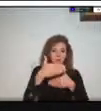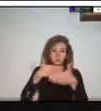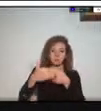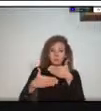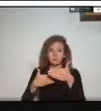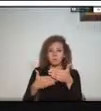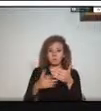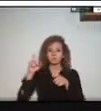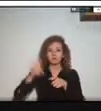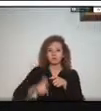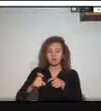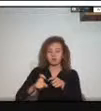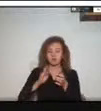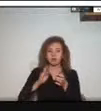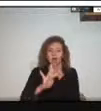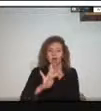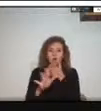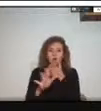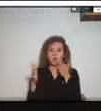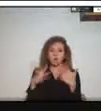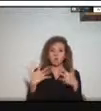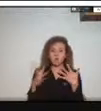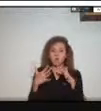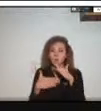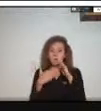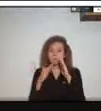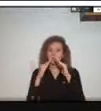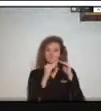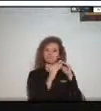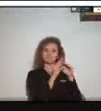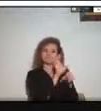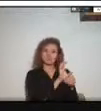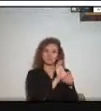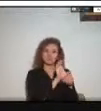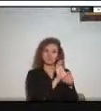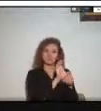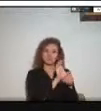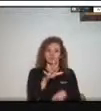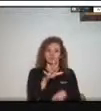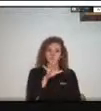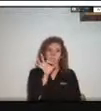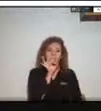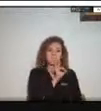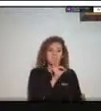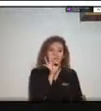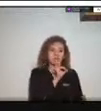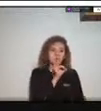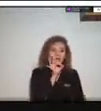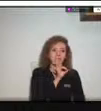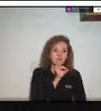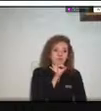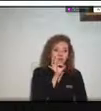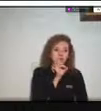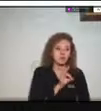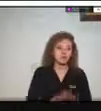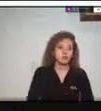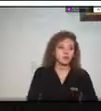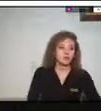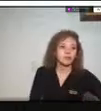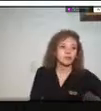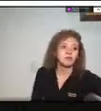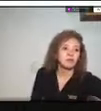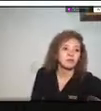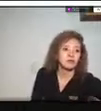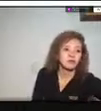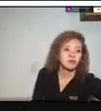sucediendo en la ciudad de Villavicencio hace un par de semanas que pues como todos conocen se desbordó el río Guayuriba y